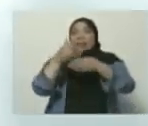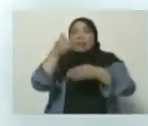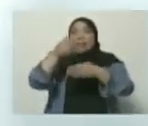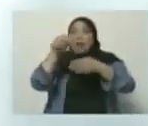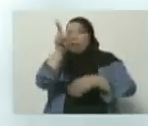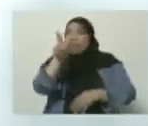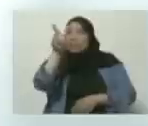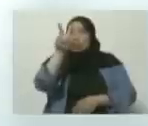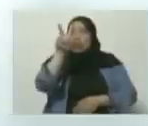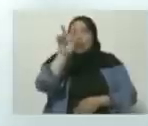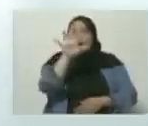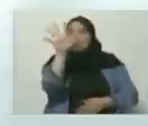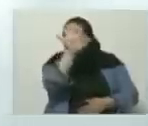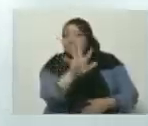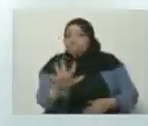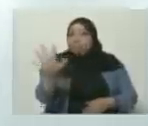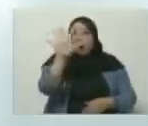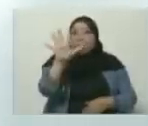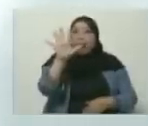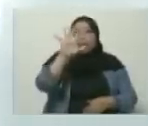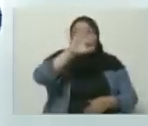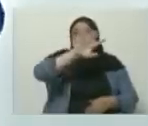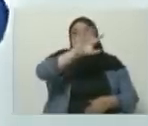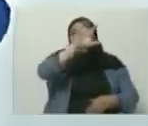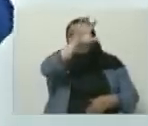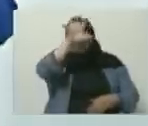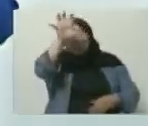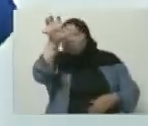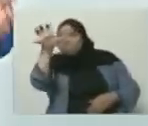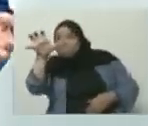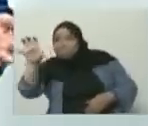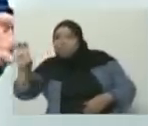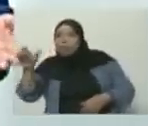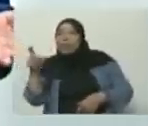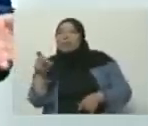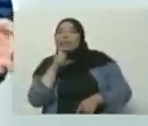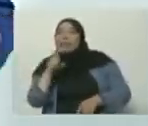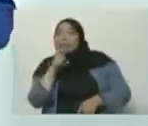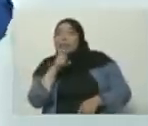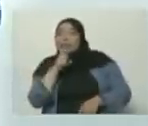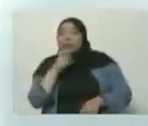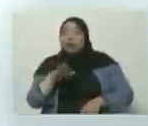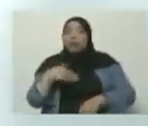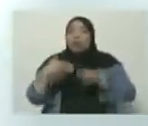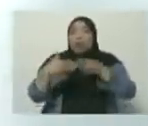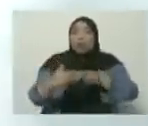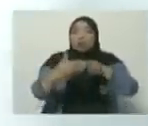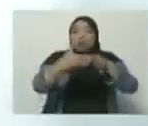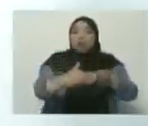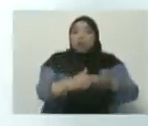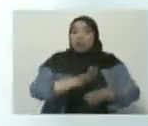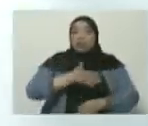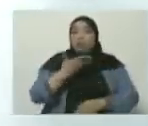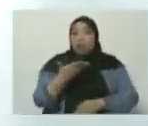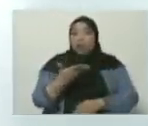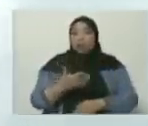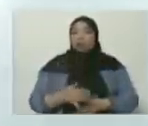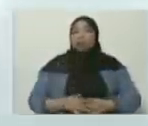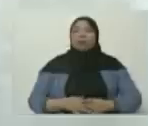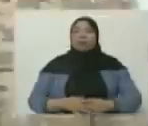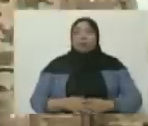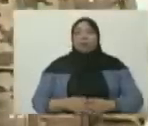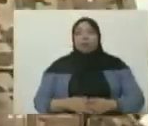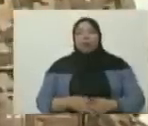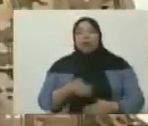que son los estados que van a tener un impacto directo, pero sin duda otros estados se pueden ver afectados por lluvias de intensidad. Muchas